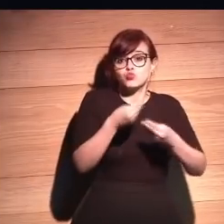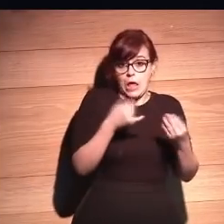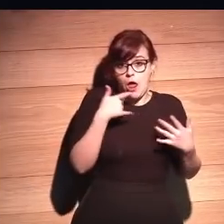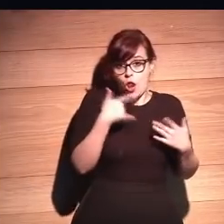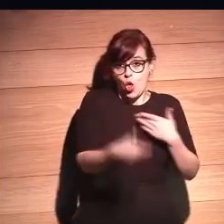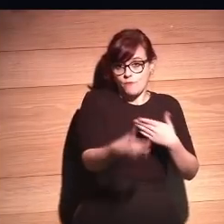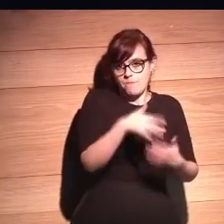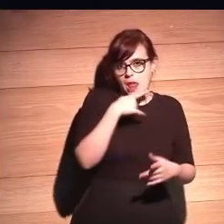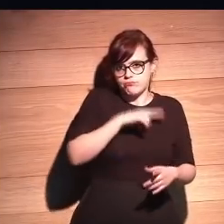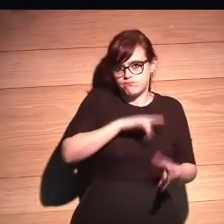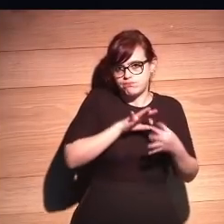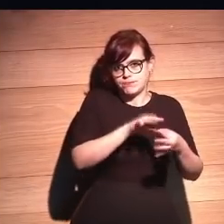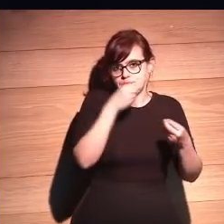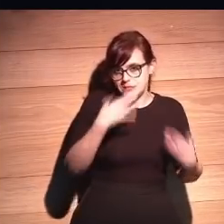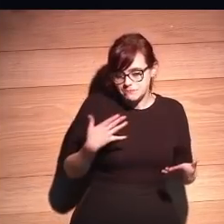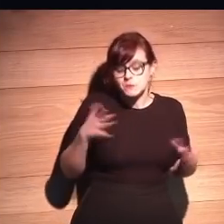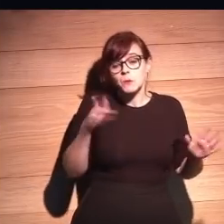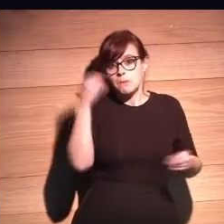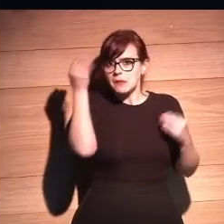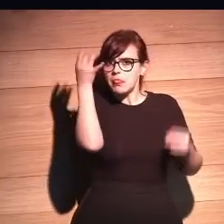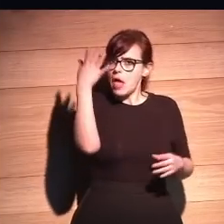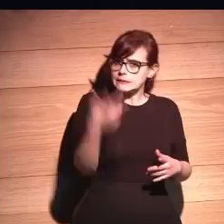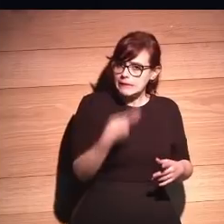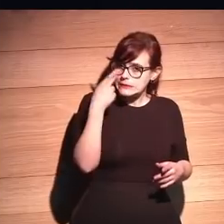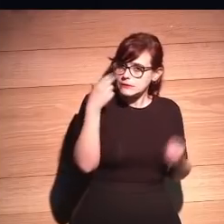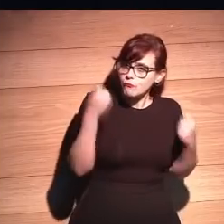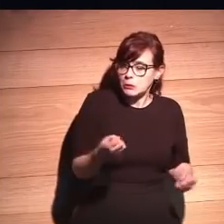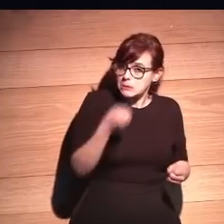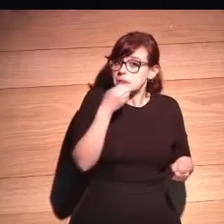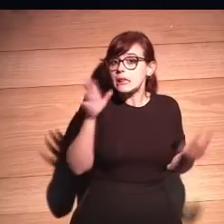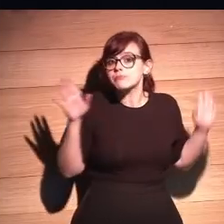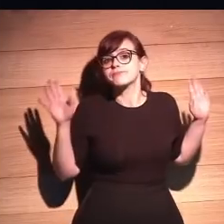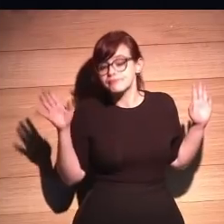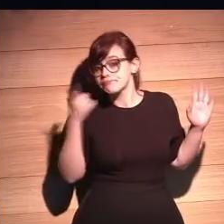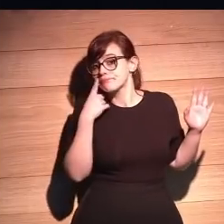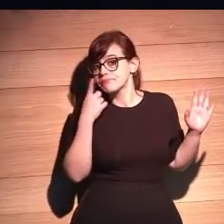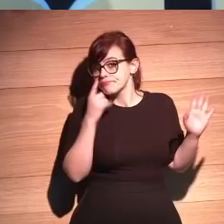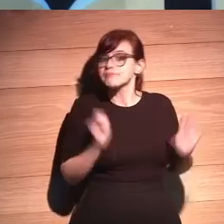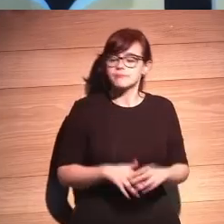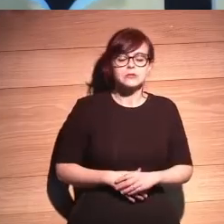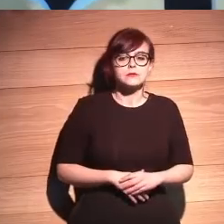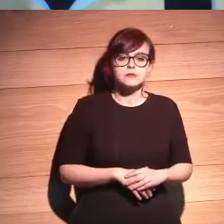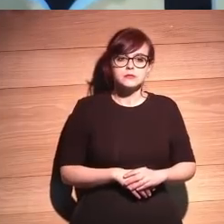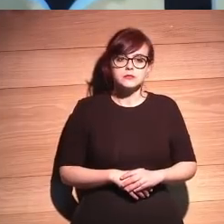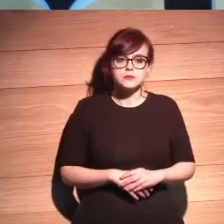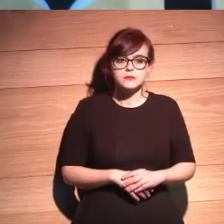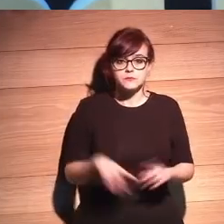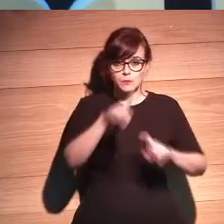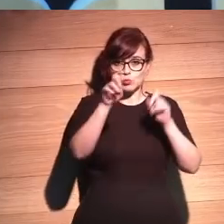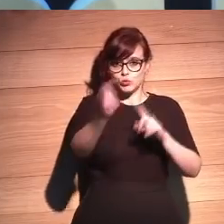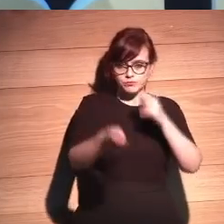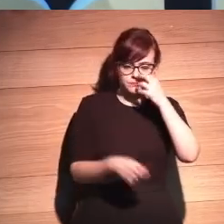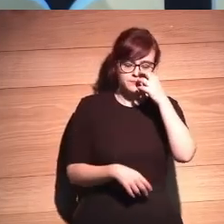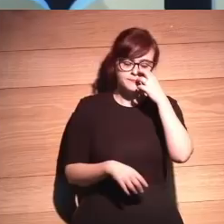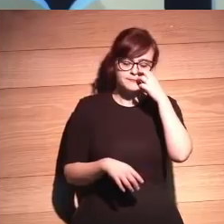de forma consciente. ¿No? Son ideas bien interesantes, bien interesantes. Tienes otra pregunta por aquí.